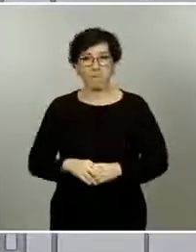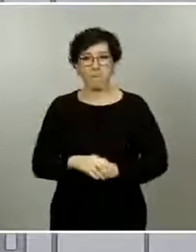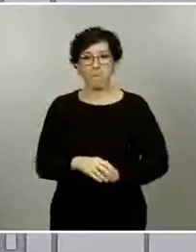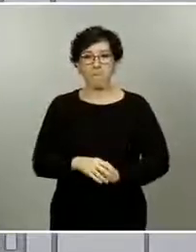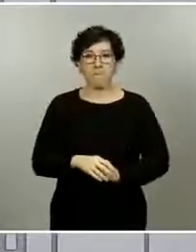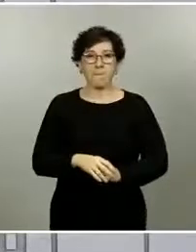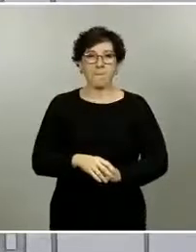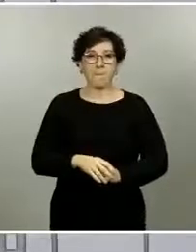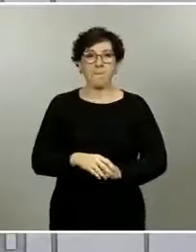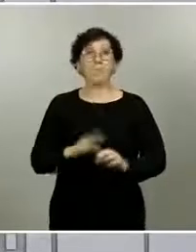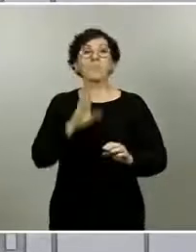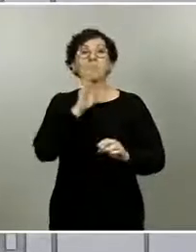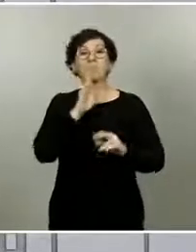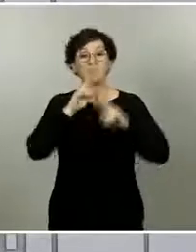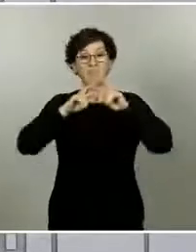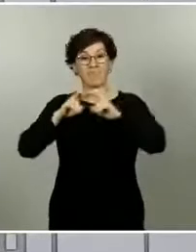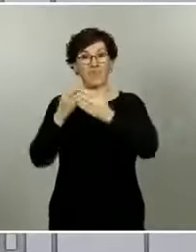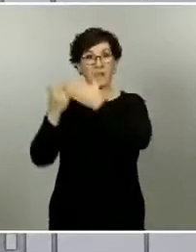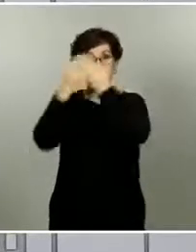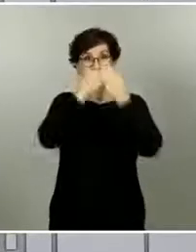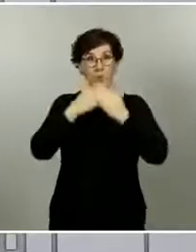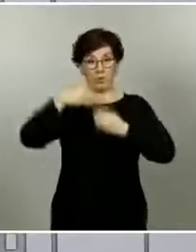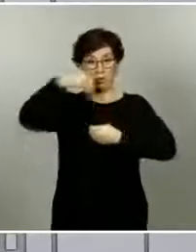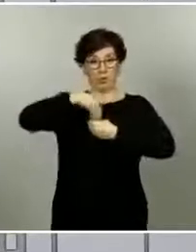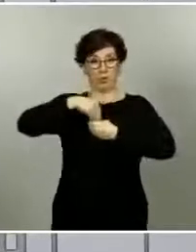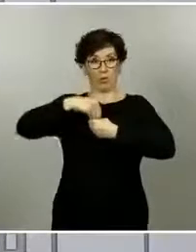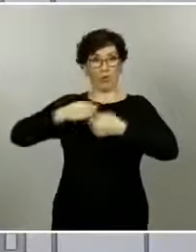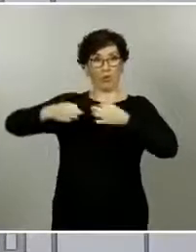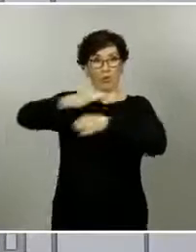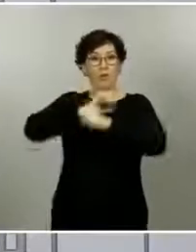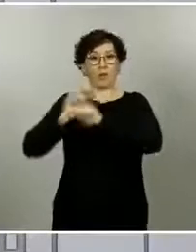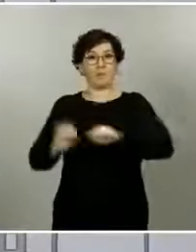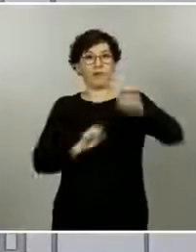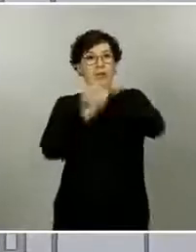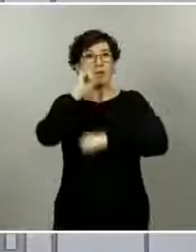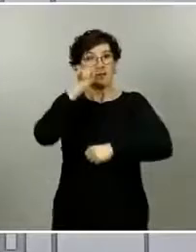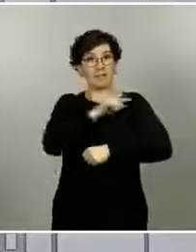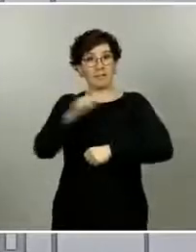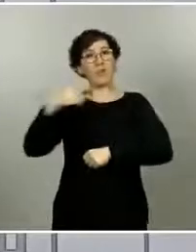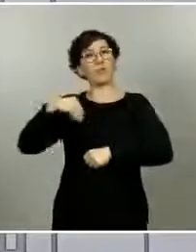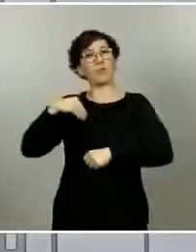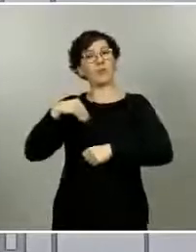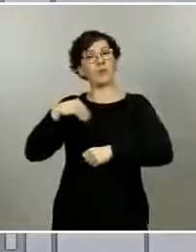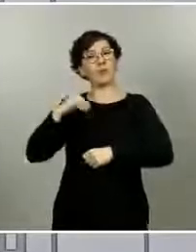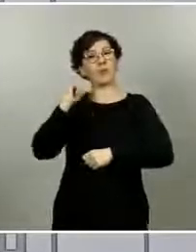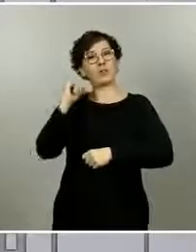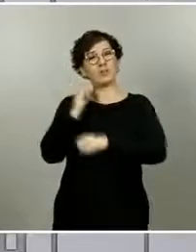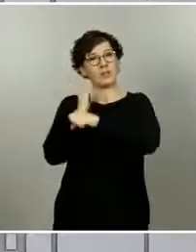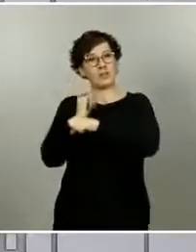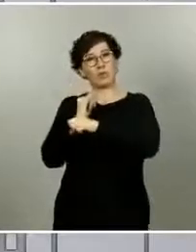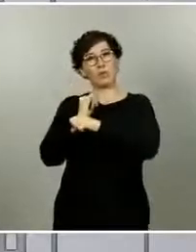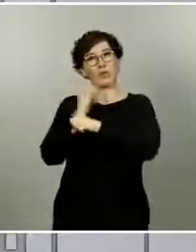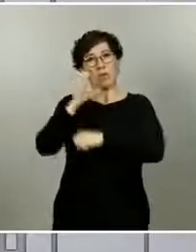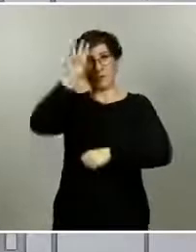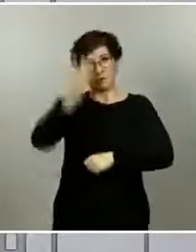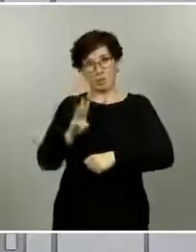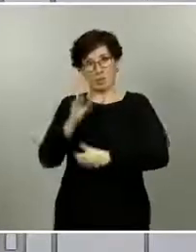Lo primero que quiero decir es que el estudio de seroprevalencia que realizó el Instituto de Salud Carlos III, junto con todas las comunidades autónomas,